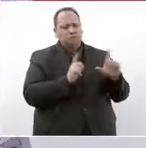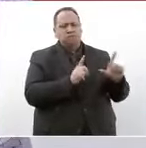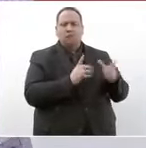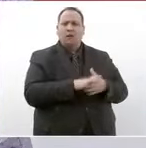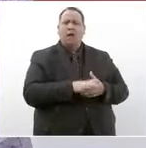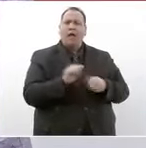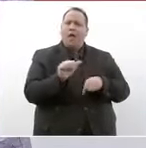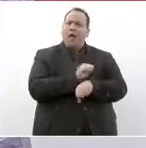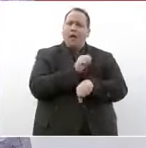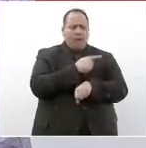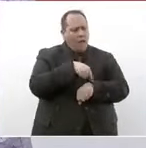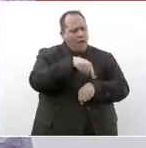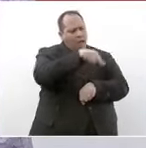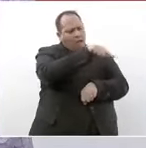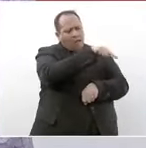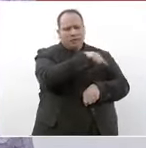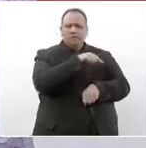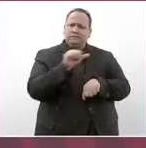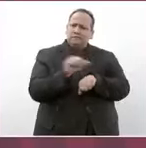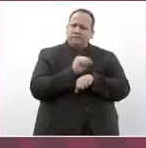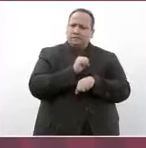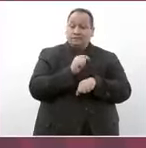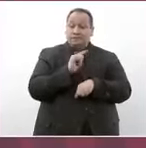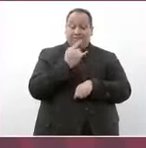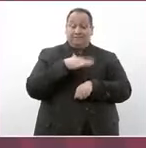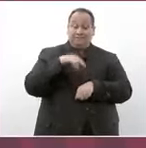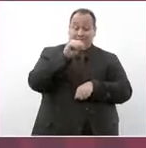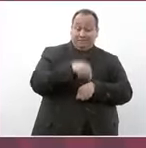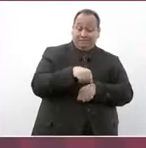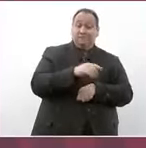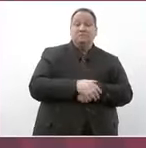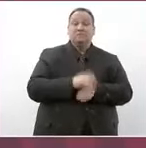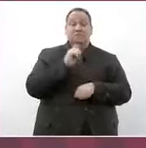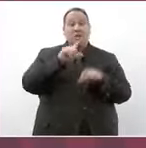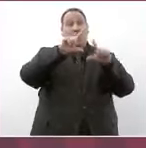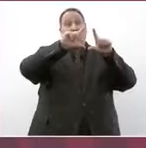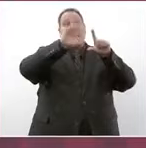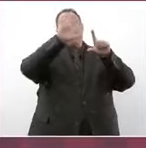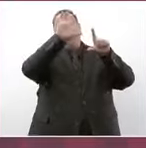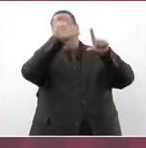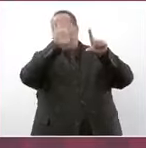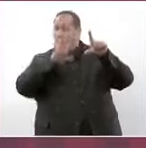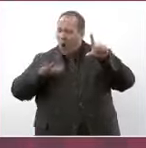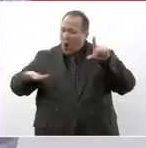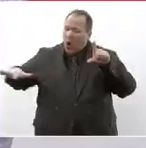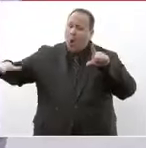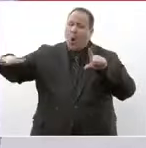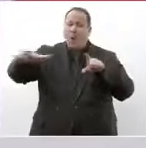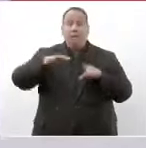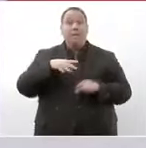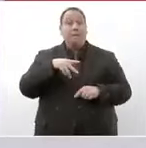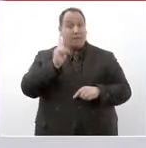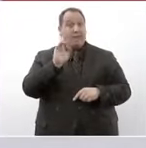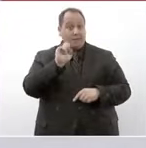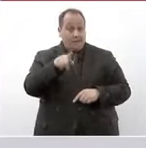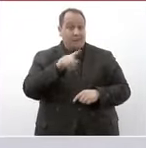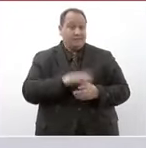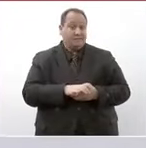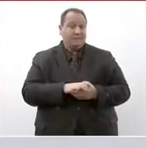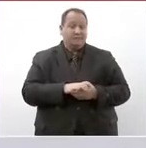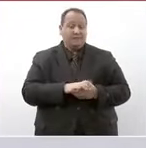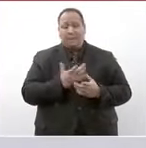automóviles estos carros aquí en Tijuana y en toda Baja California pero también